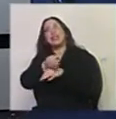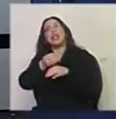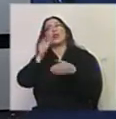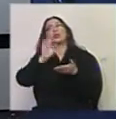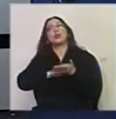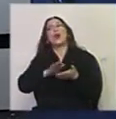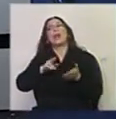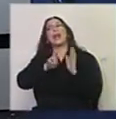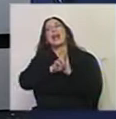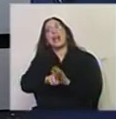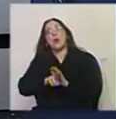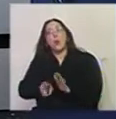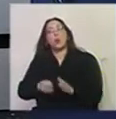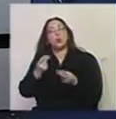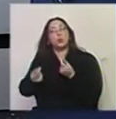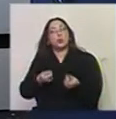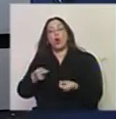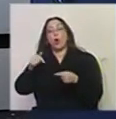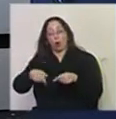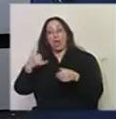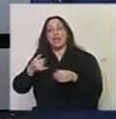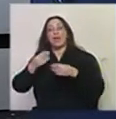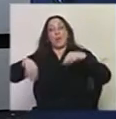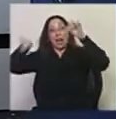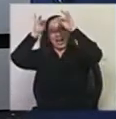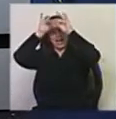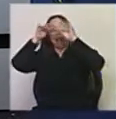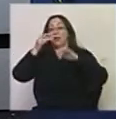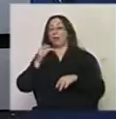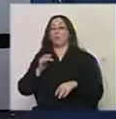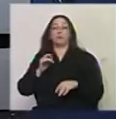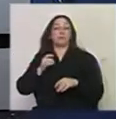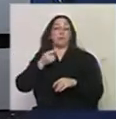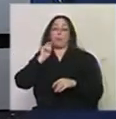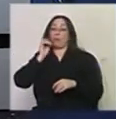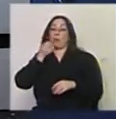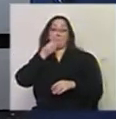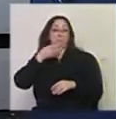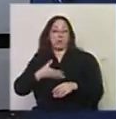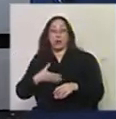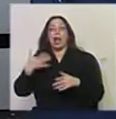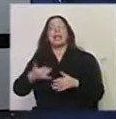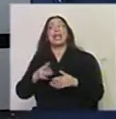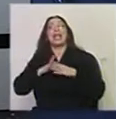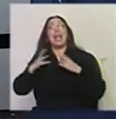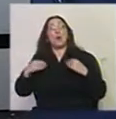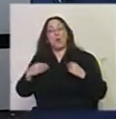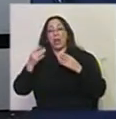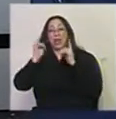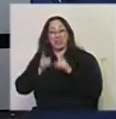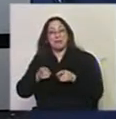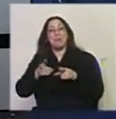recursos. Hoy hay un ballet nacional que es una maravilla, pero hay una escuela de formación artística